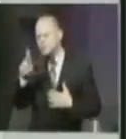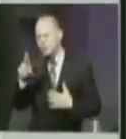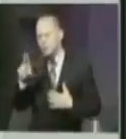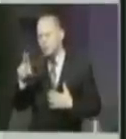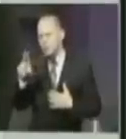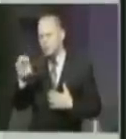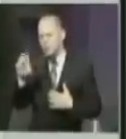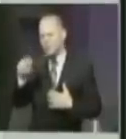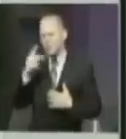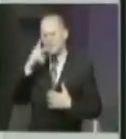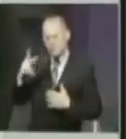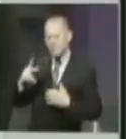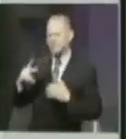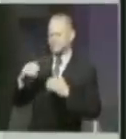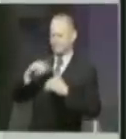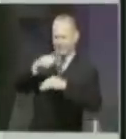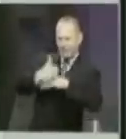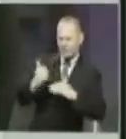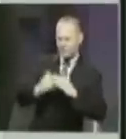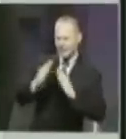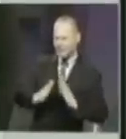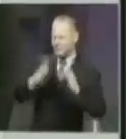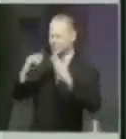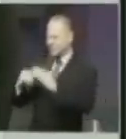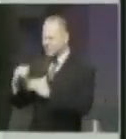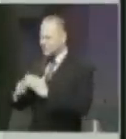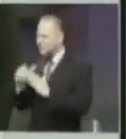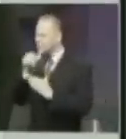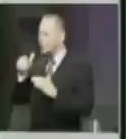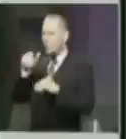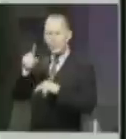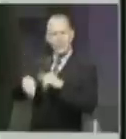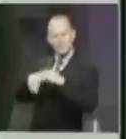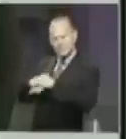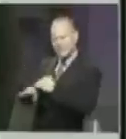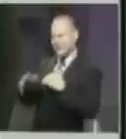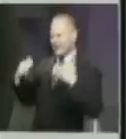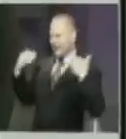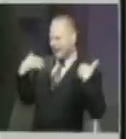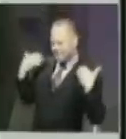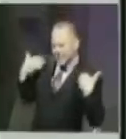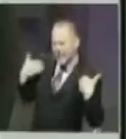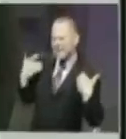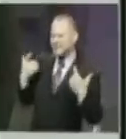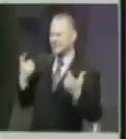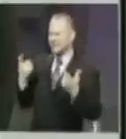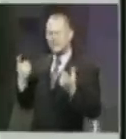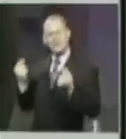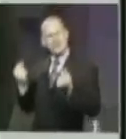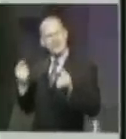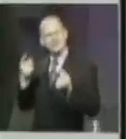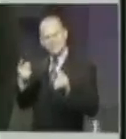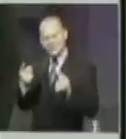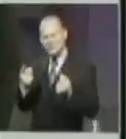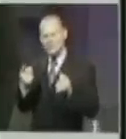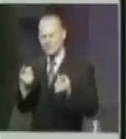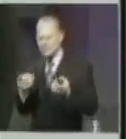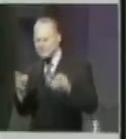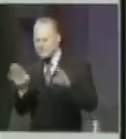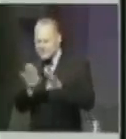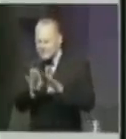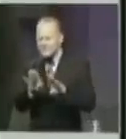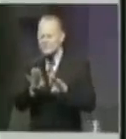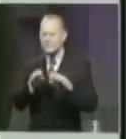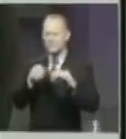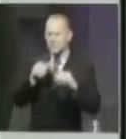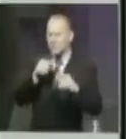nos ha quitado la poca diversión y el acceso a nuestras playas. ¿Qué va hacer usted para quitar los cierres en las playas y eliminar los